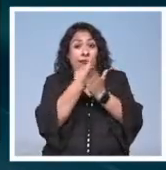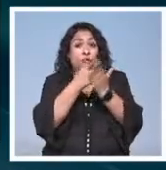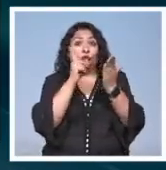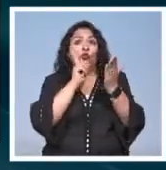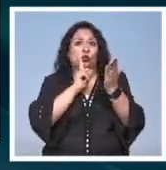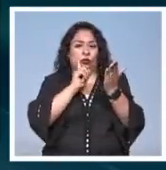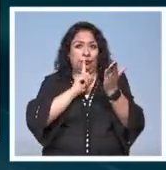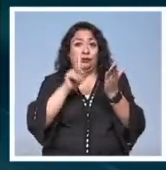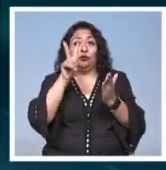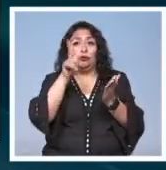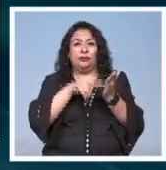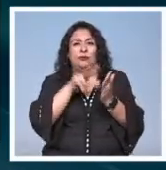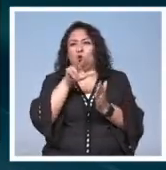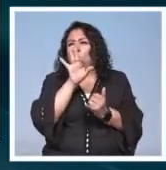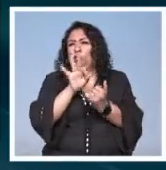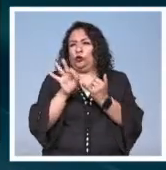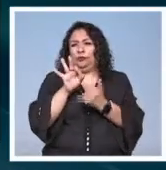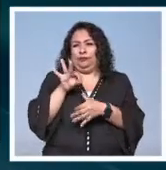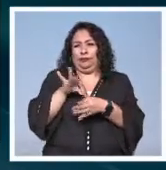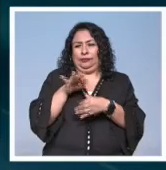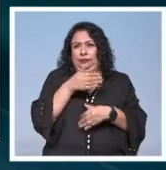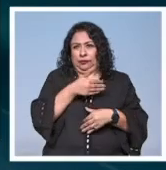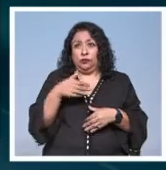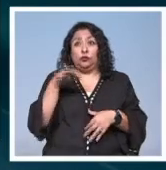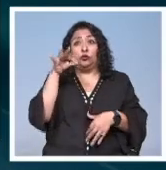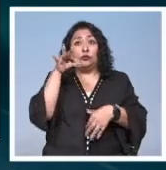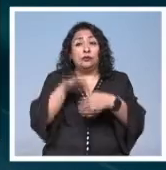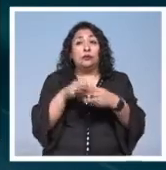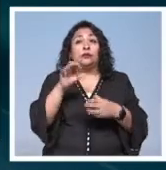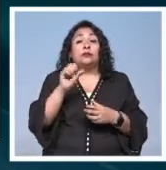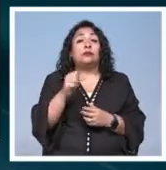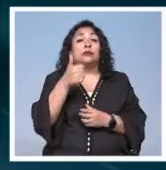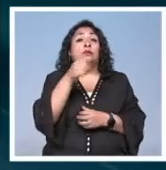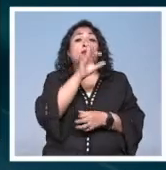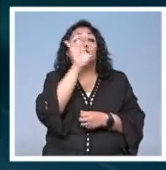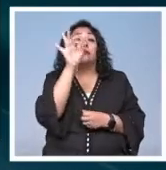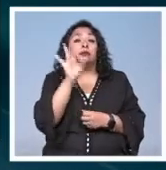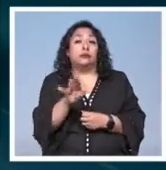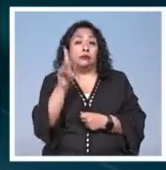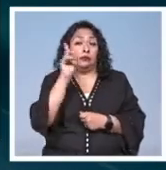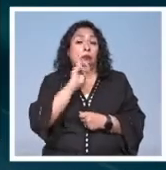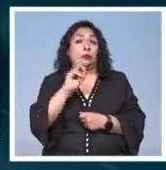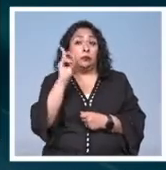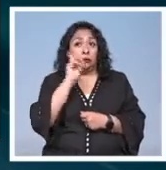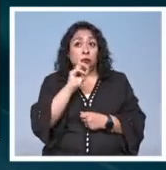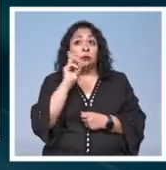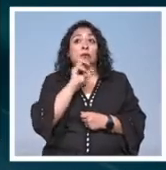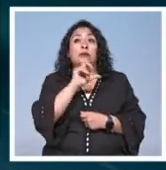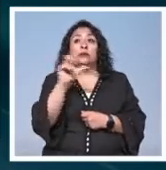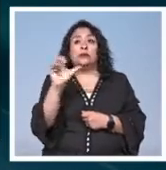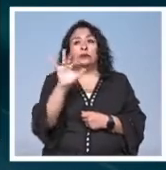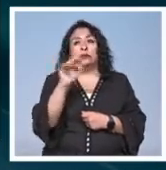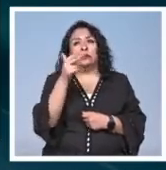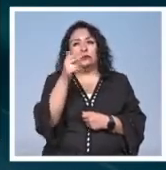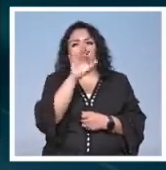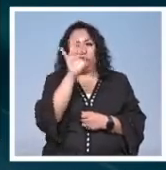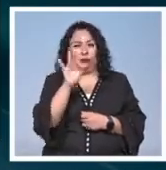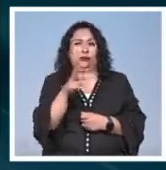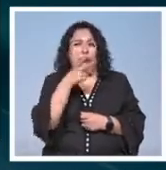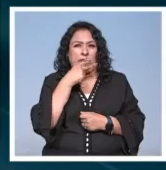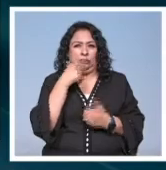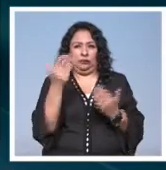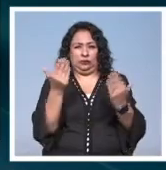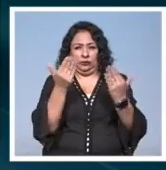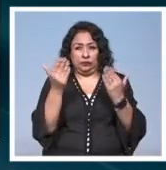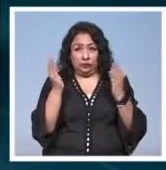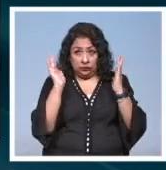2018 fecha de la última elección presidencial votó el 66% de las mujeres frente a un 58% de